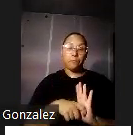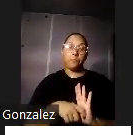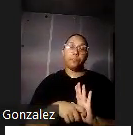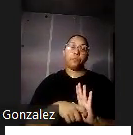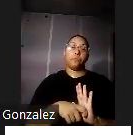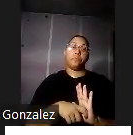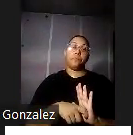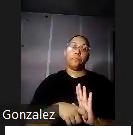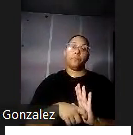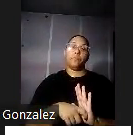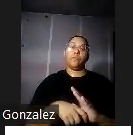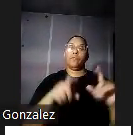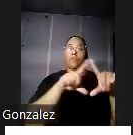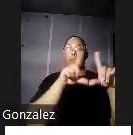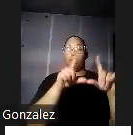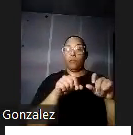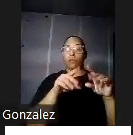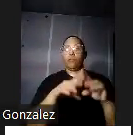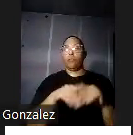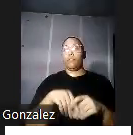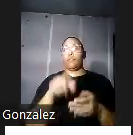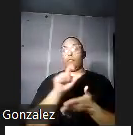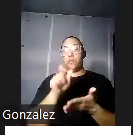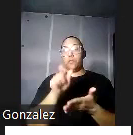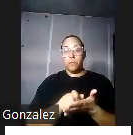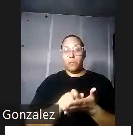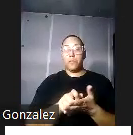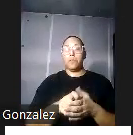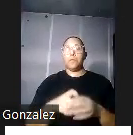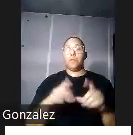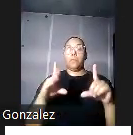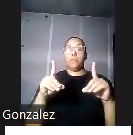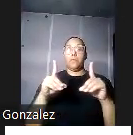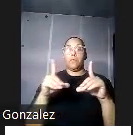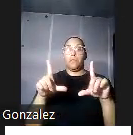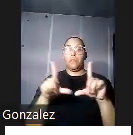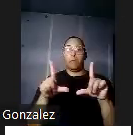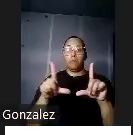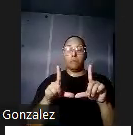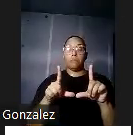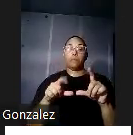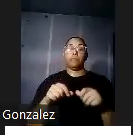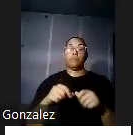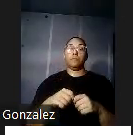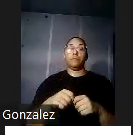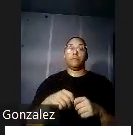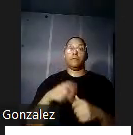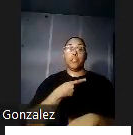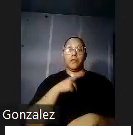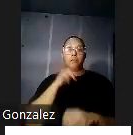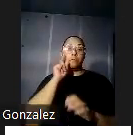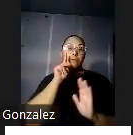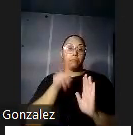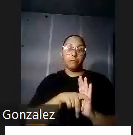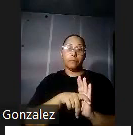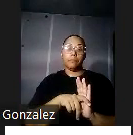diplomas etcétera pero parte de esa parte de lo que hay en esta sala que no sale de la fotografía eh